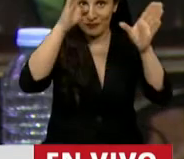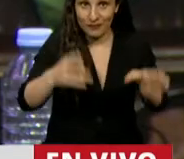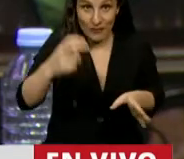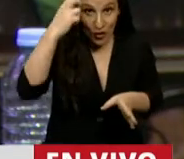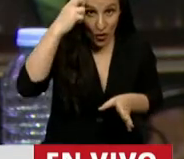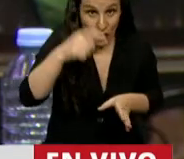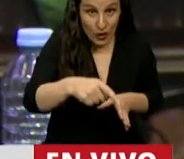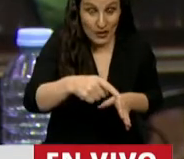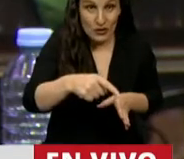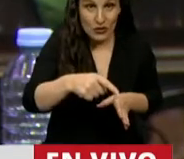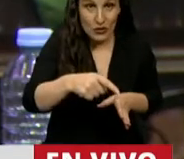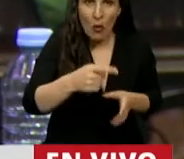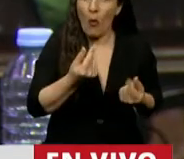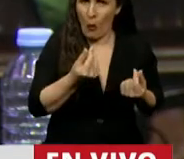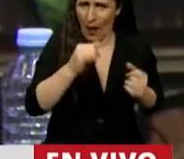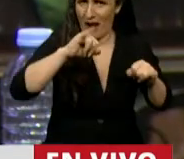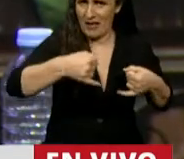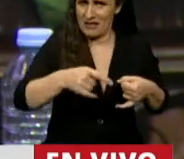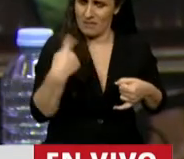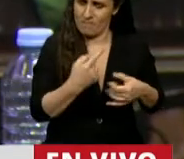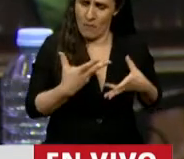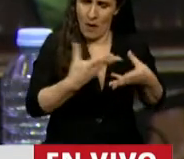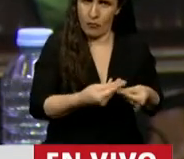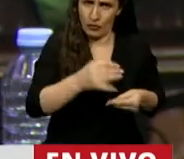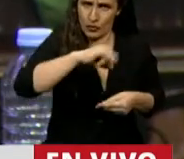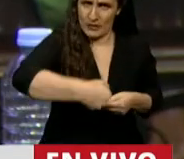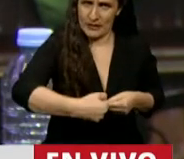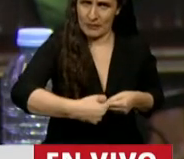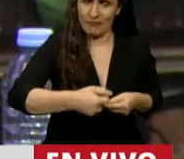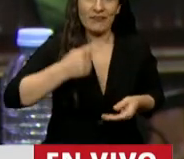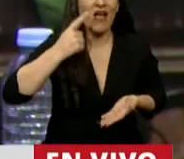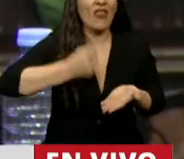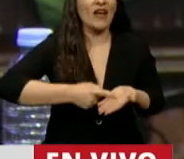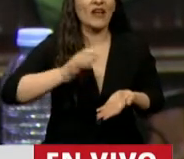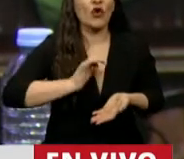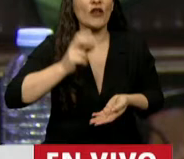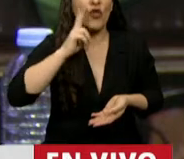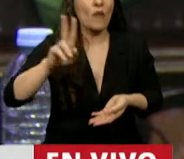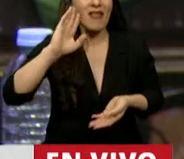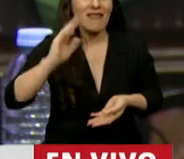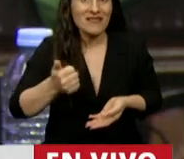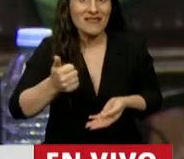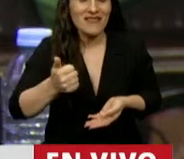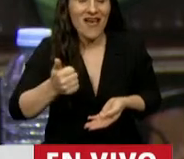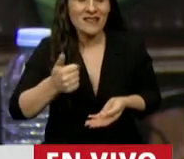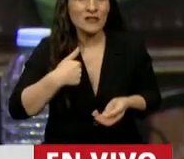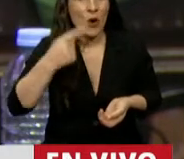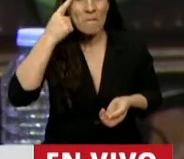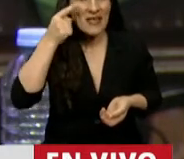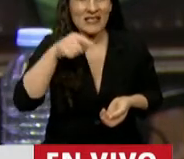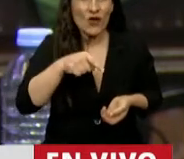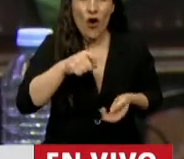tiene su validez y merece ser apoyado. Este decreto del año 2016, yo creo que el tema